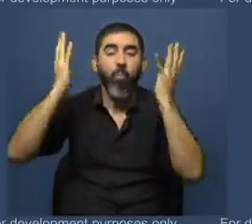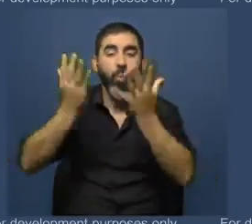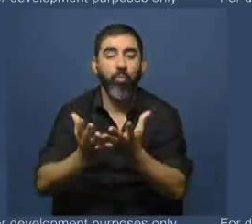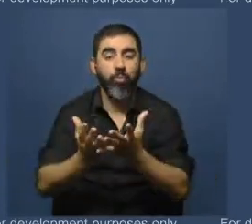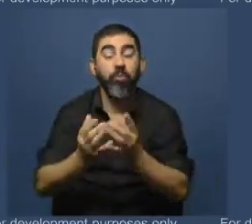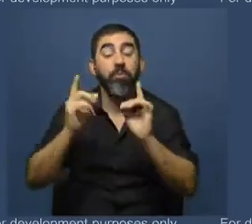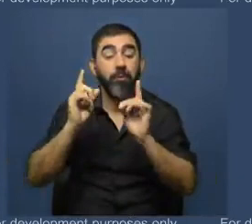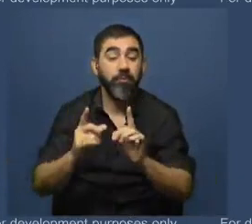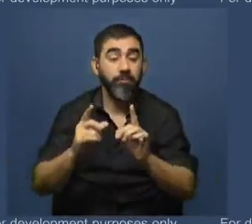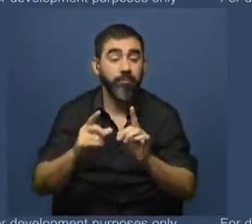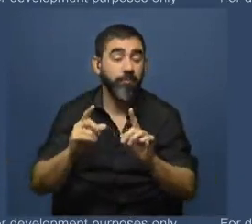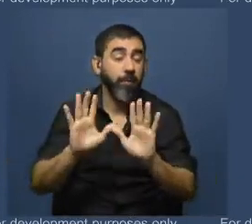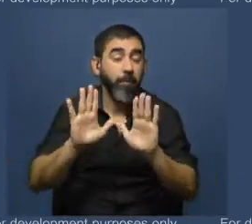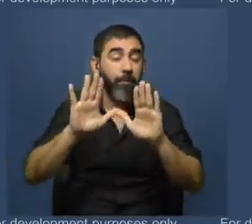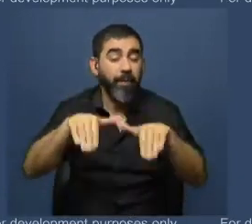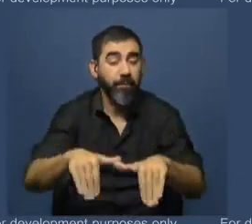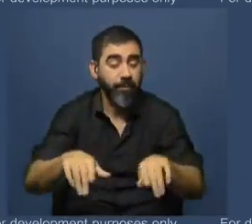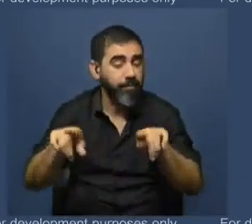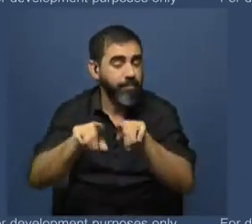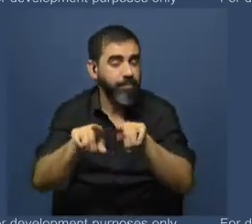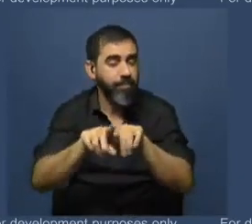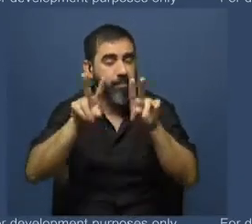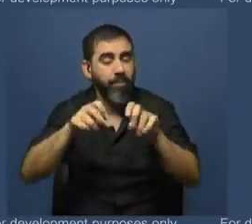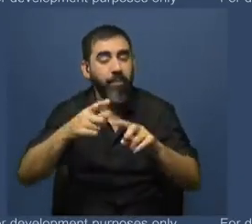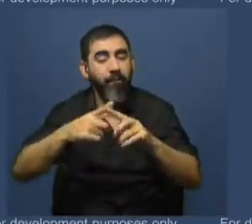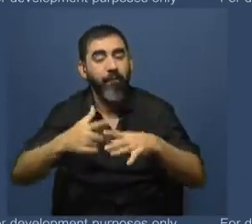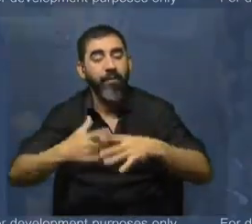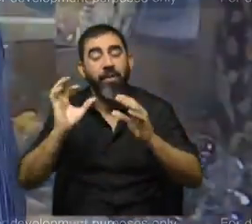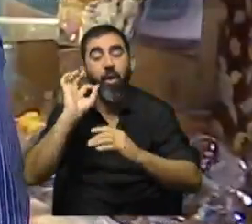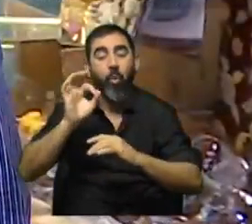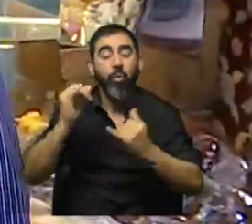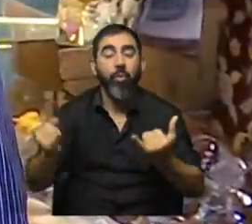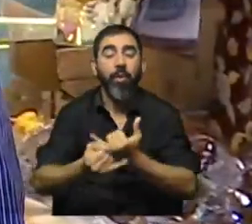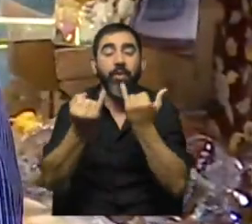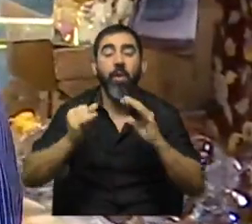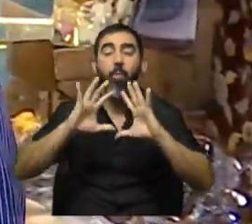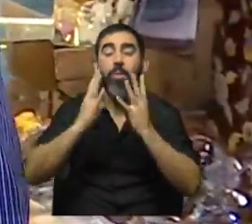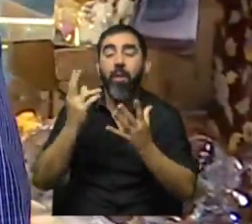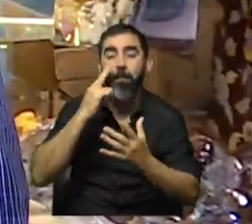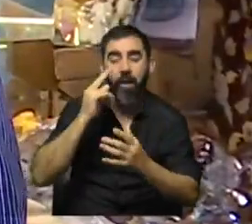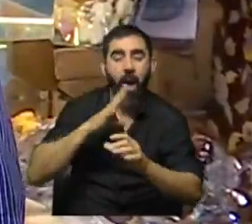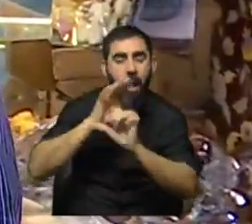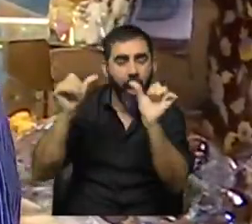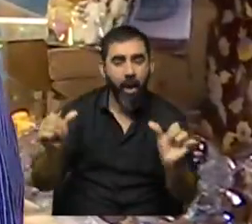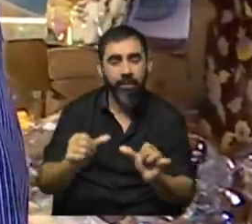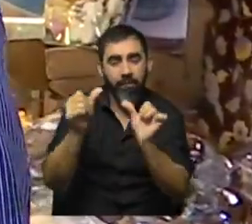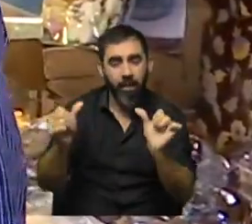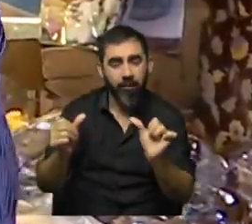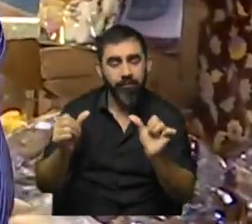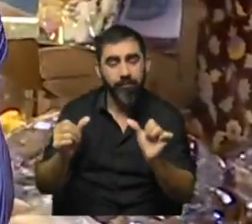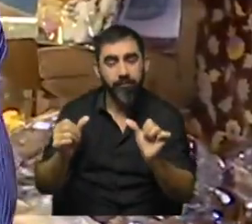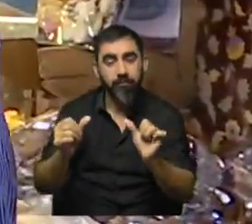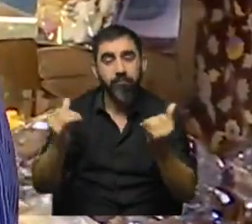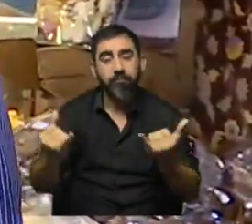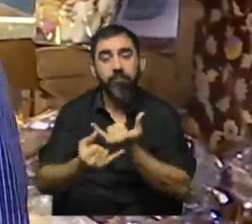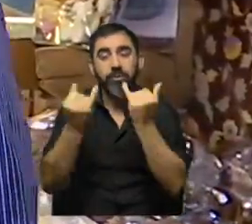también va un poco lo del patrimonio, va de la mano del festejo en octubre, el Día Mundial del Pan. ¿Habrán actividades con respecto a esto? Del Día